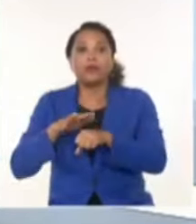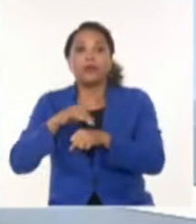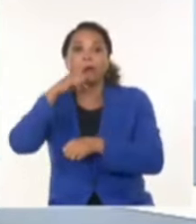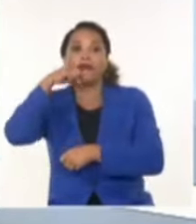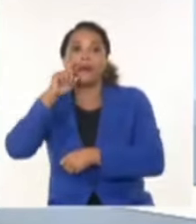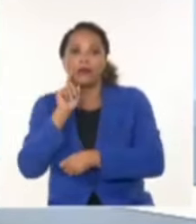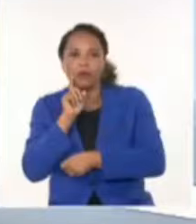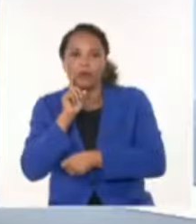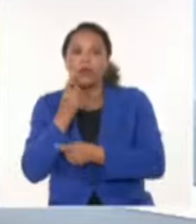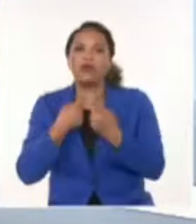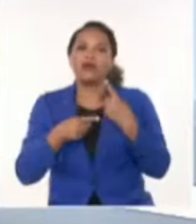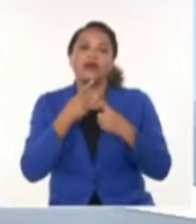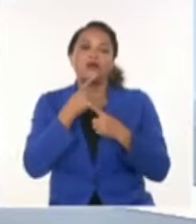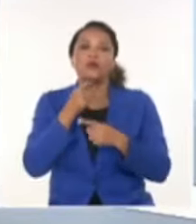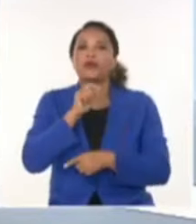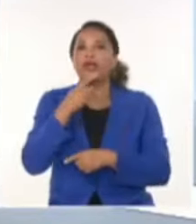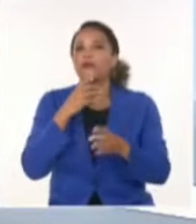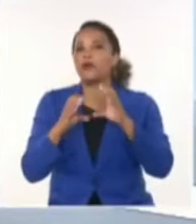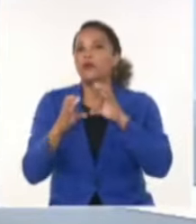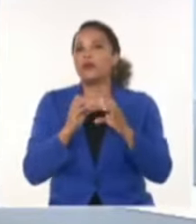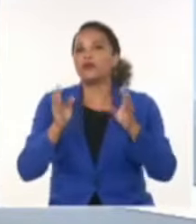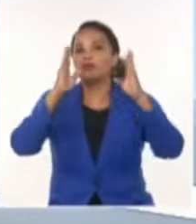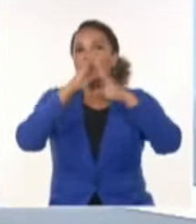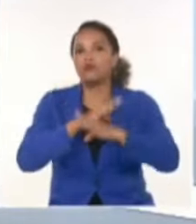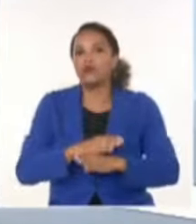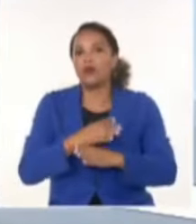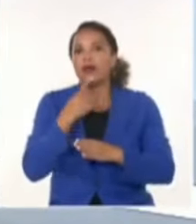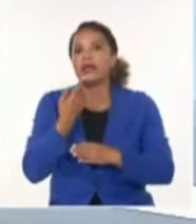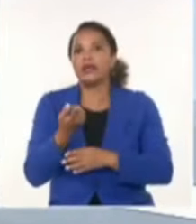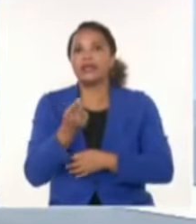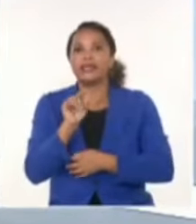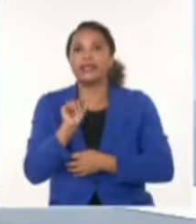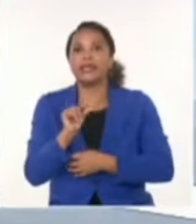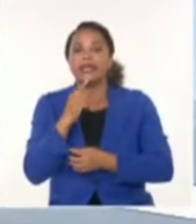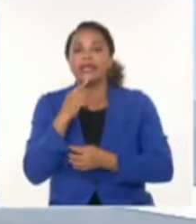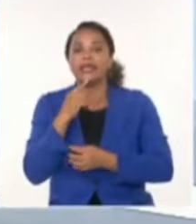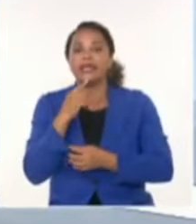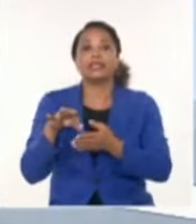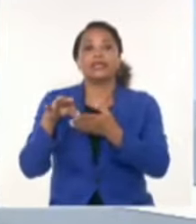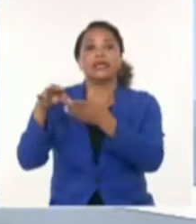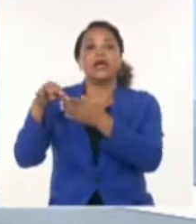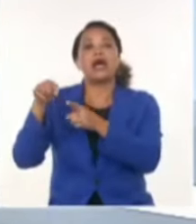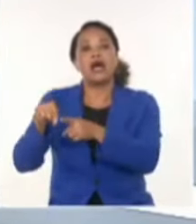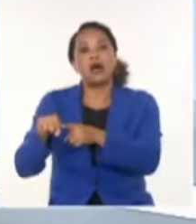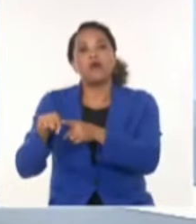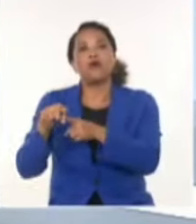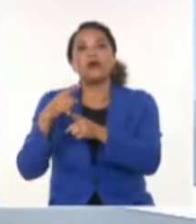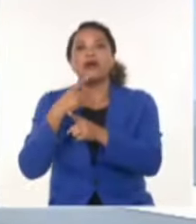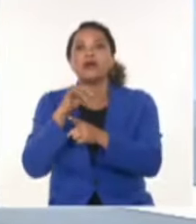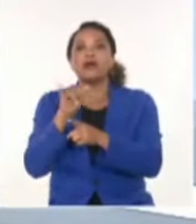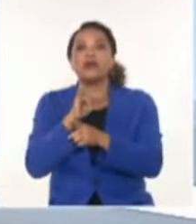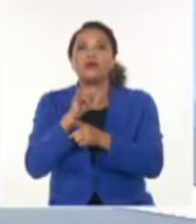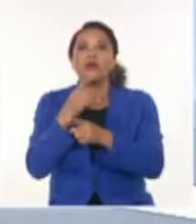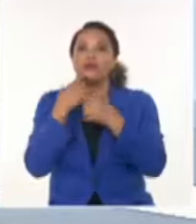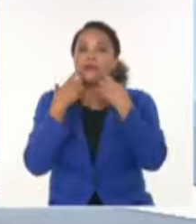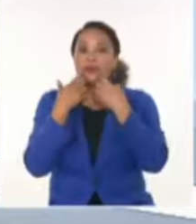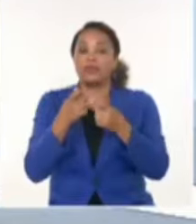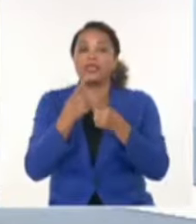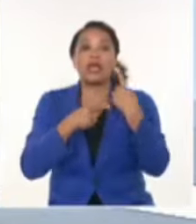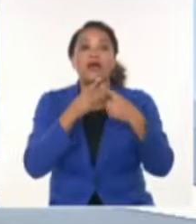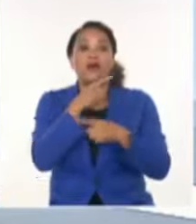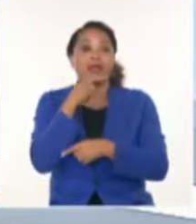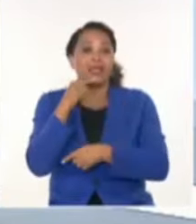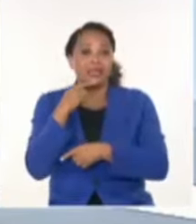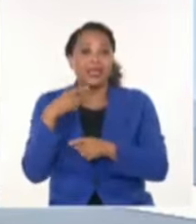que en algún desliz comunicativo mencionó el término y magistralmente sacado de contexto ahora viene como anillo al dedo, aunque la sangre que esté